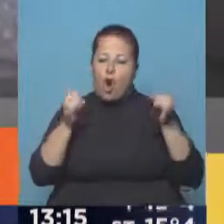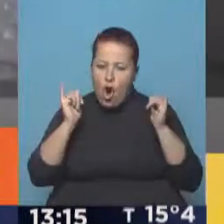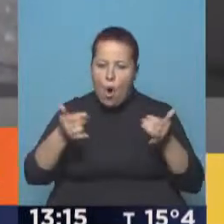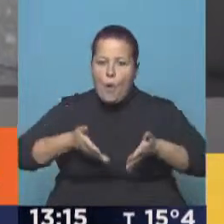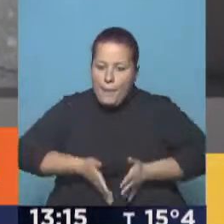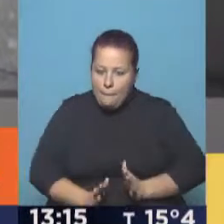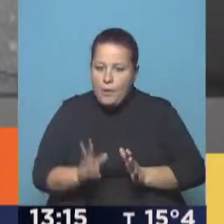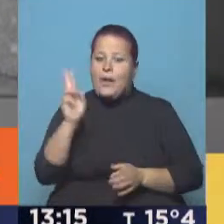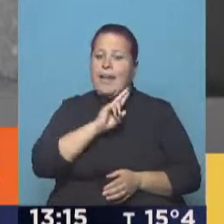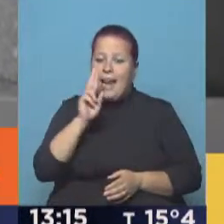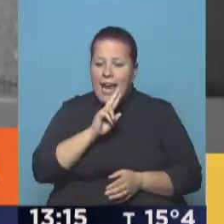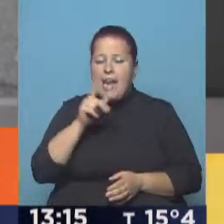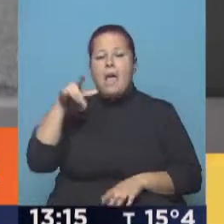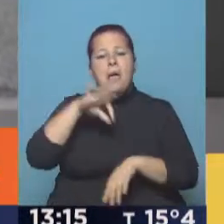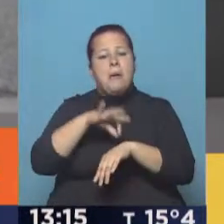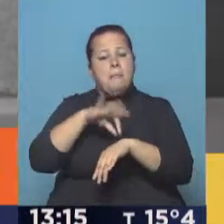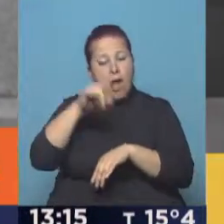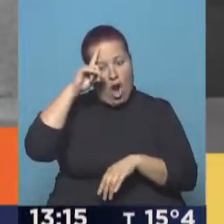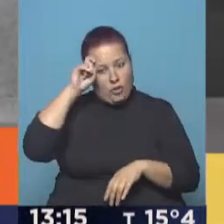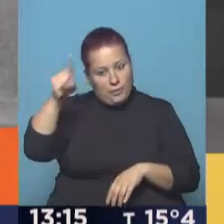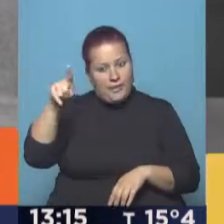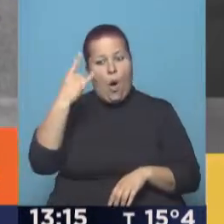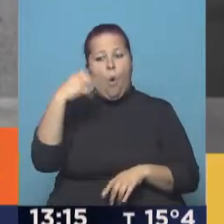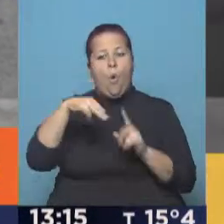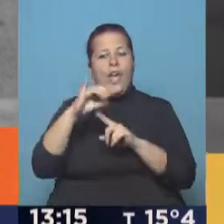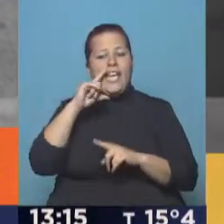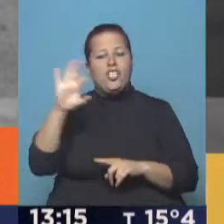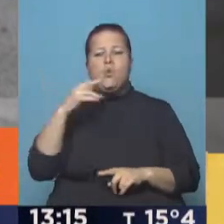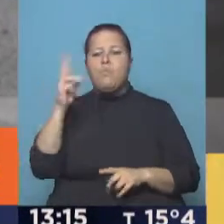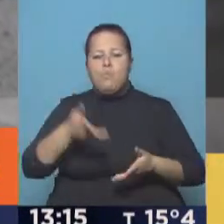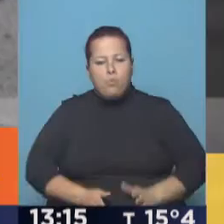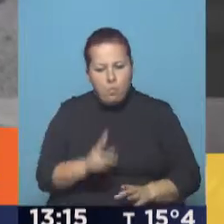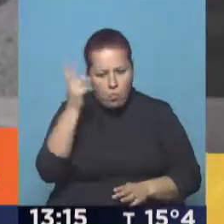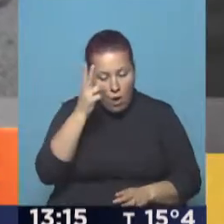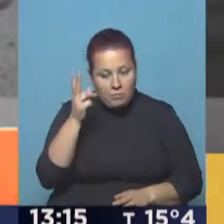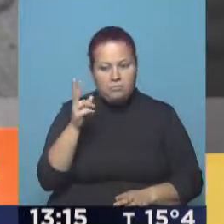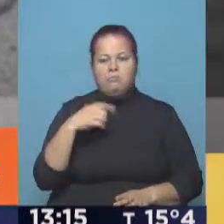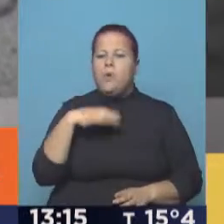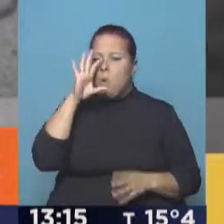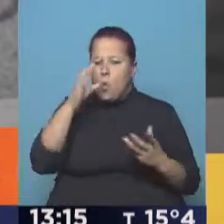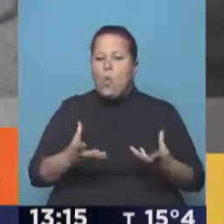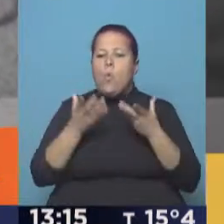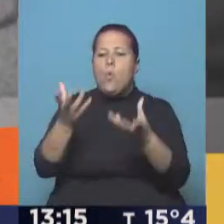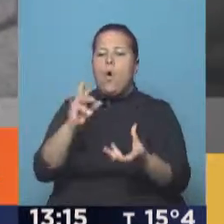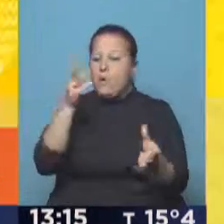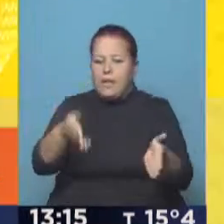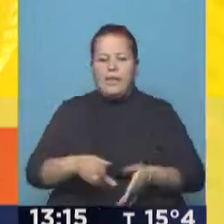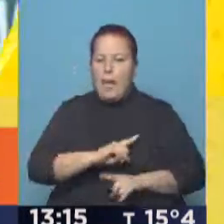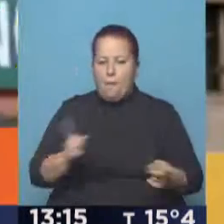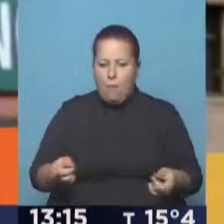dio a luz una nena que, según los médicos del hospital de Unquillo, habría nacido muerta. Nunca le entregaron el cuerpo.